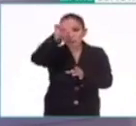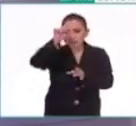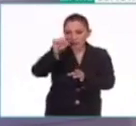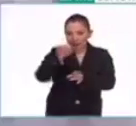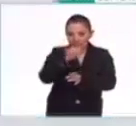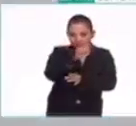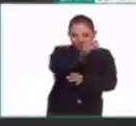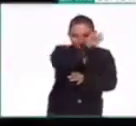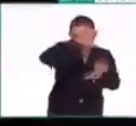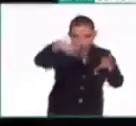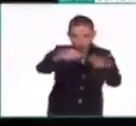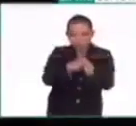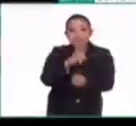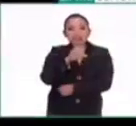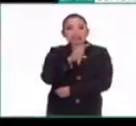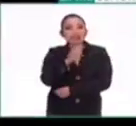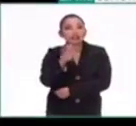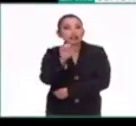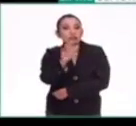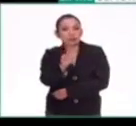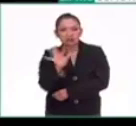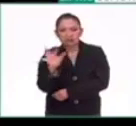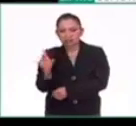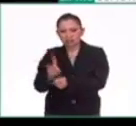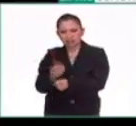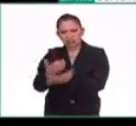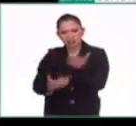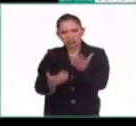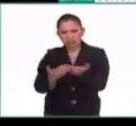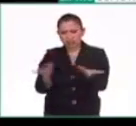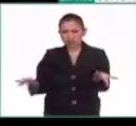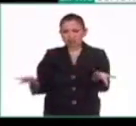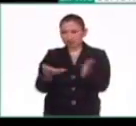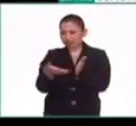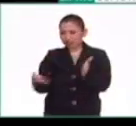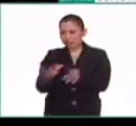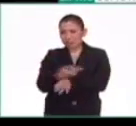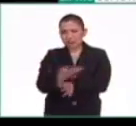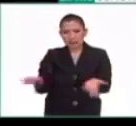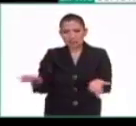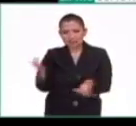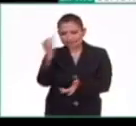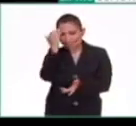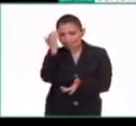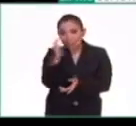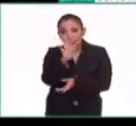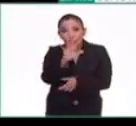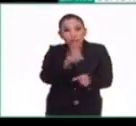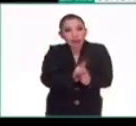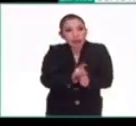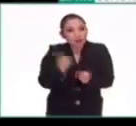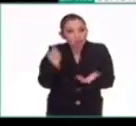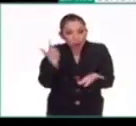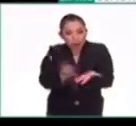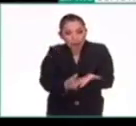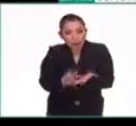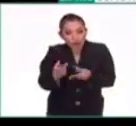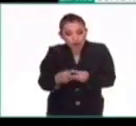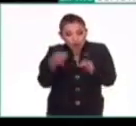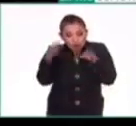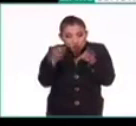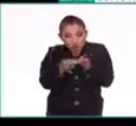trescientos sesenta. Entonces, quedan cinco días saciagos, cinco días terribles, cinco días que no entran a una cuenta